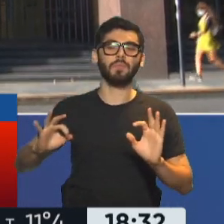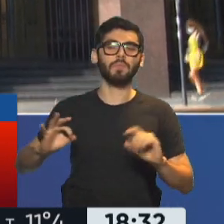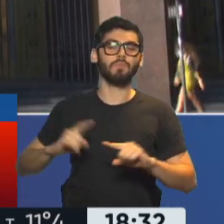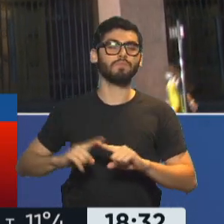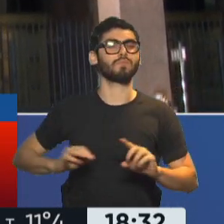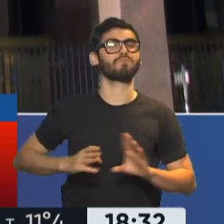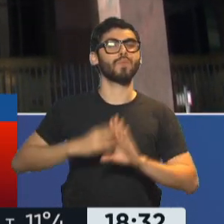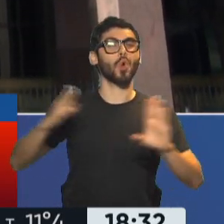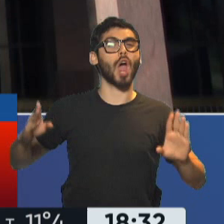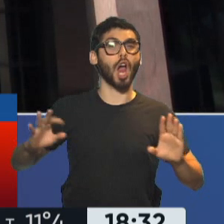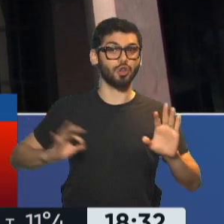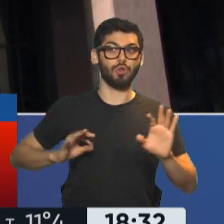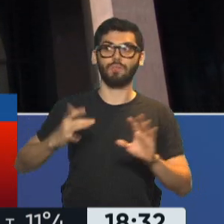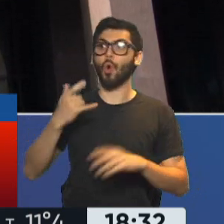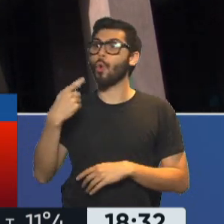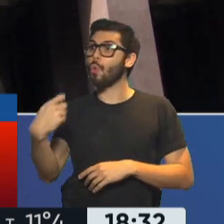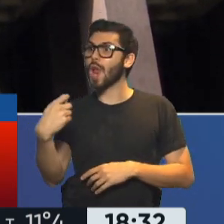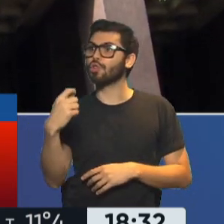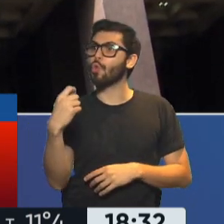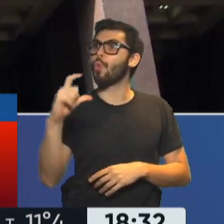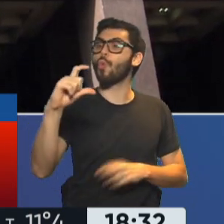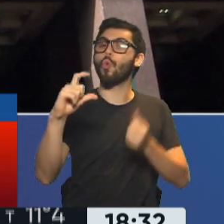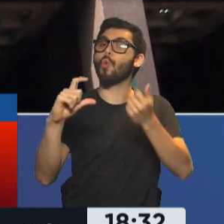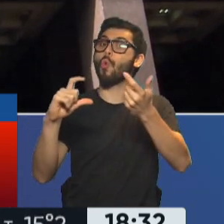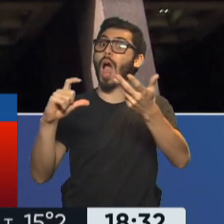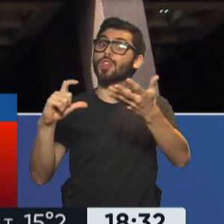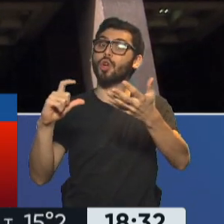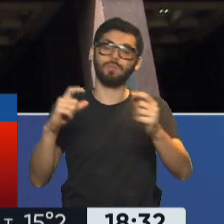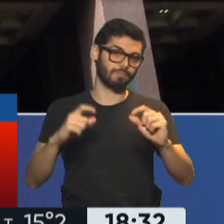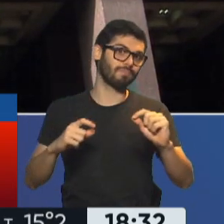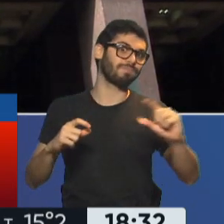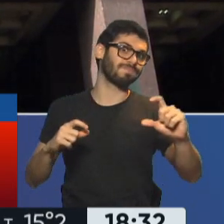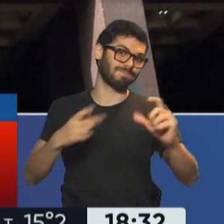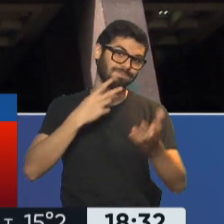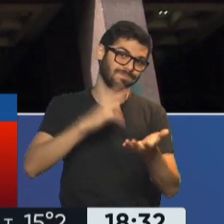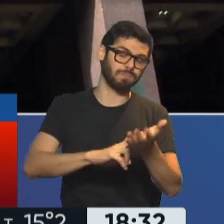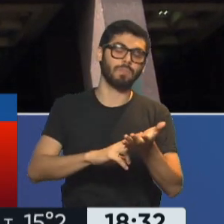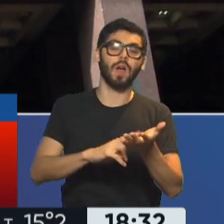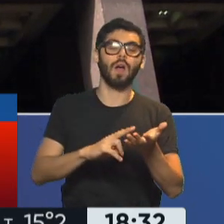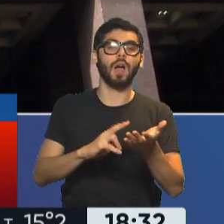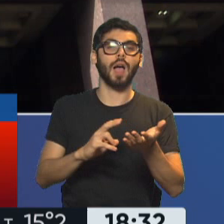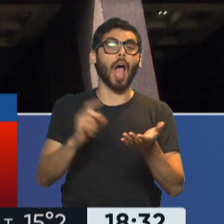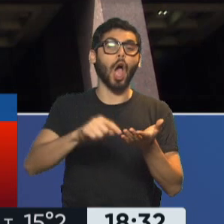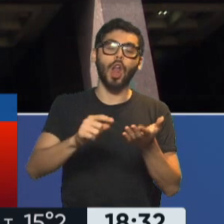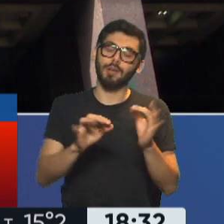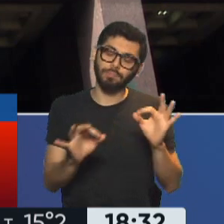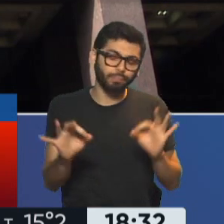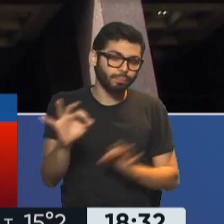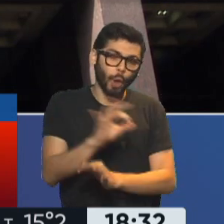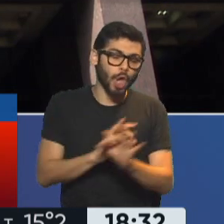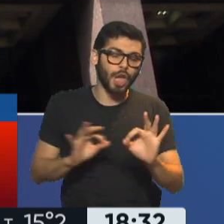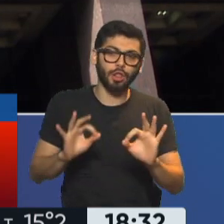las jubilaciones. Ese es el criterio entonces para aumentar los valores. Ahora lo que se va a hacer luego de este proyecto